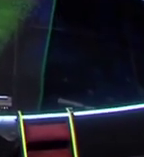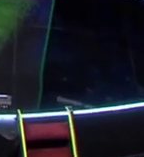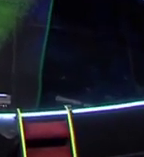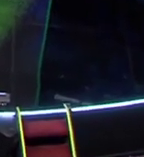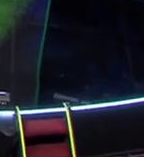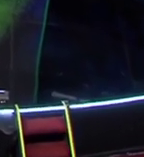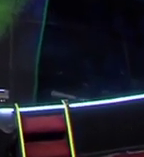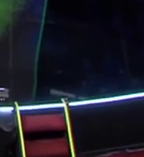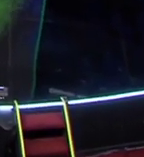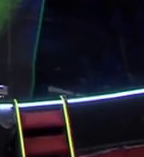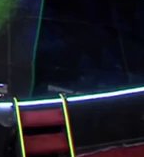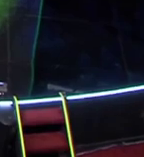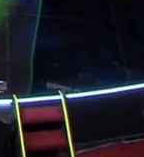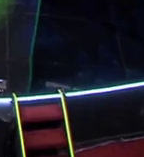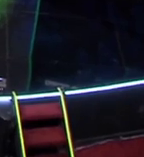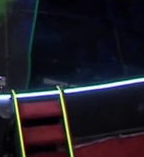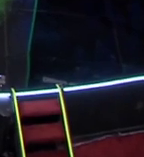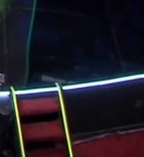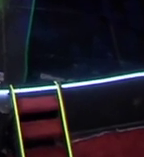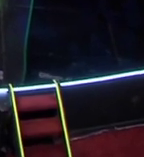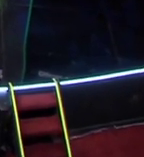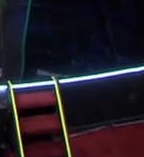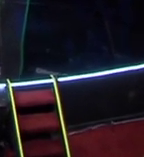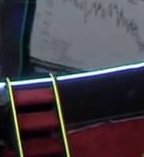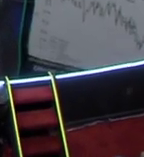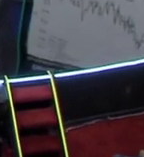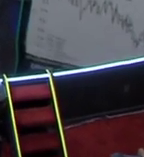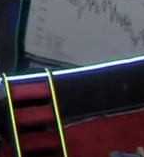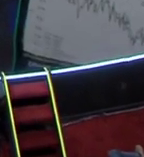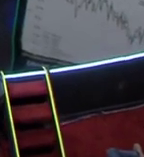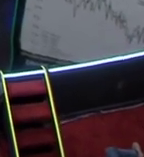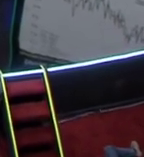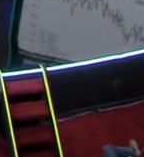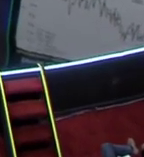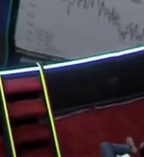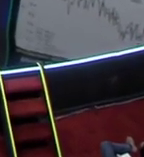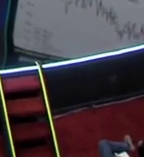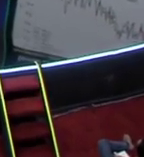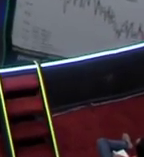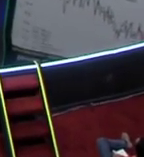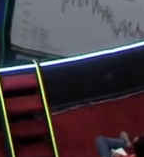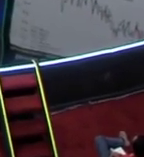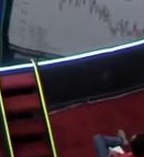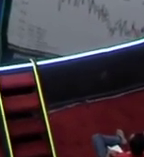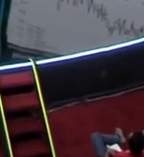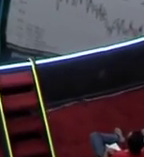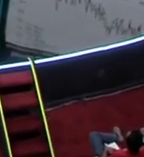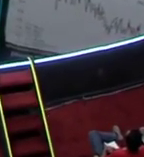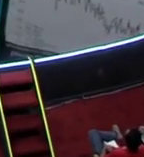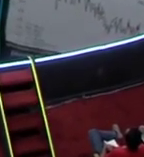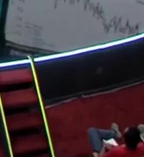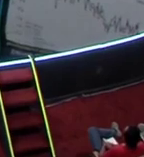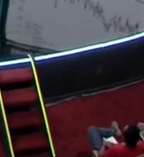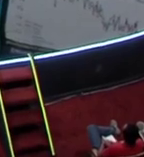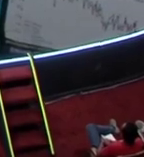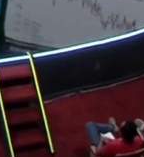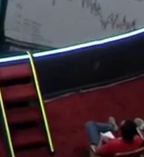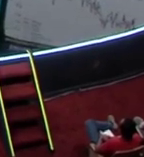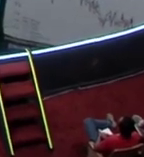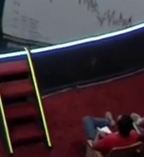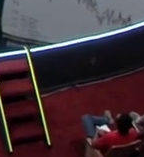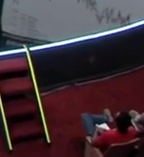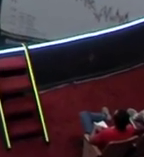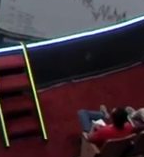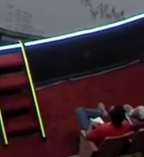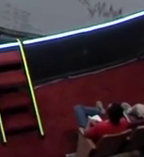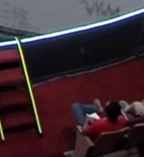¿Dónde estamos? Comencemos por ver la evidencia. Lo que les muestro acá es una serie de tiempo de las temperaturas